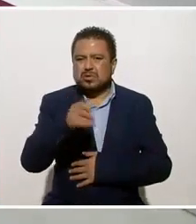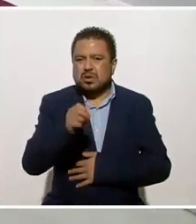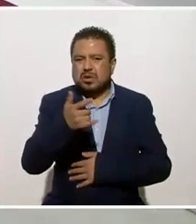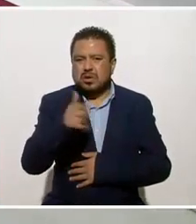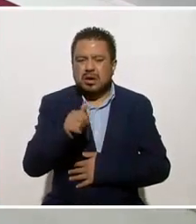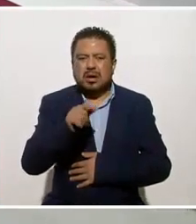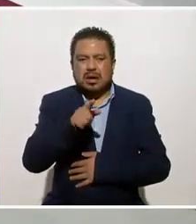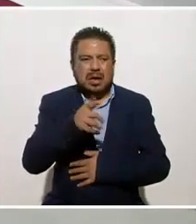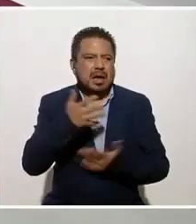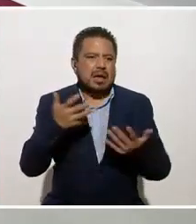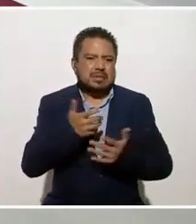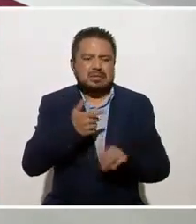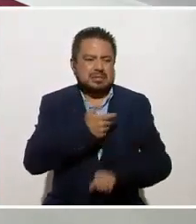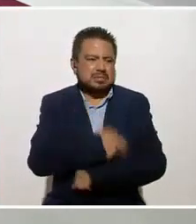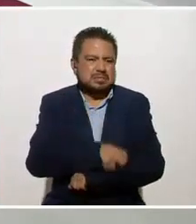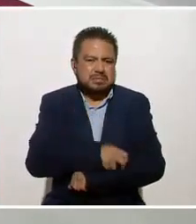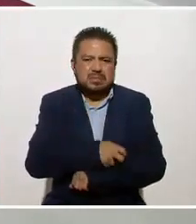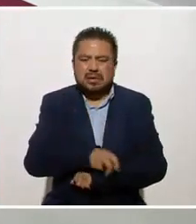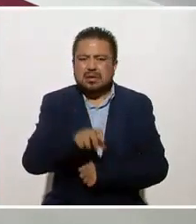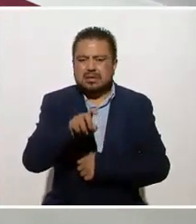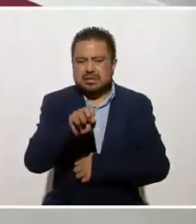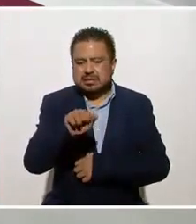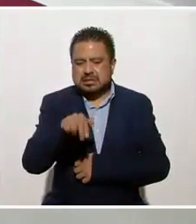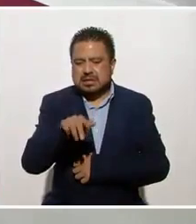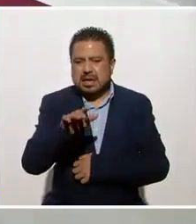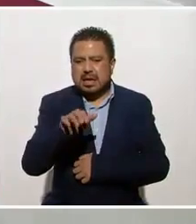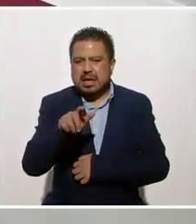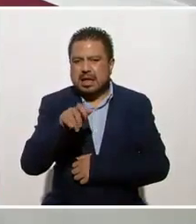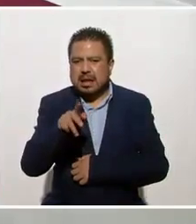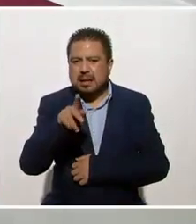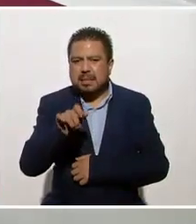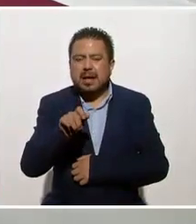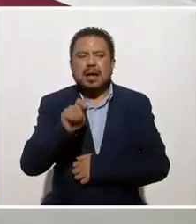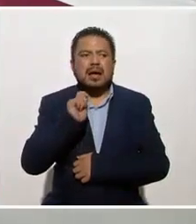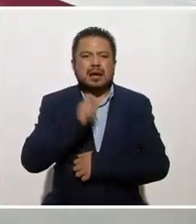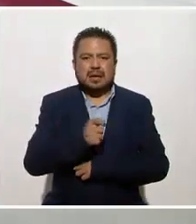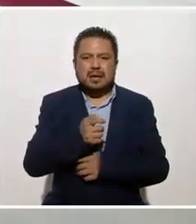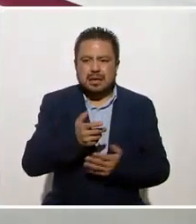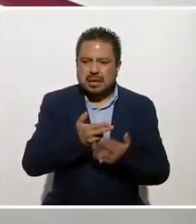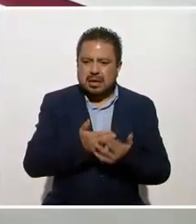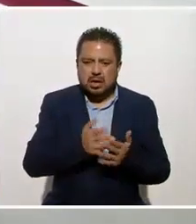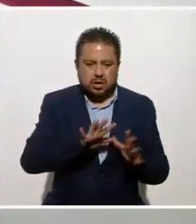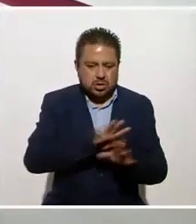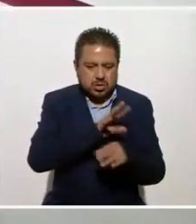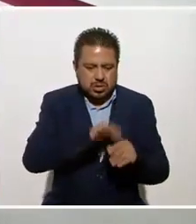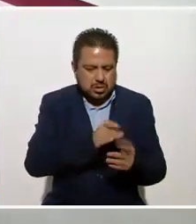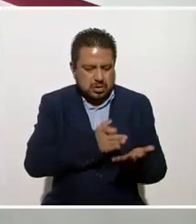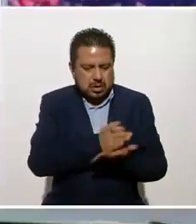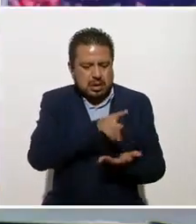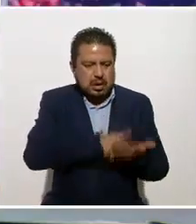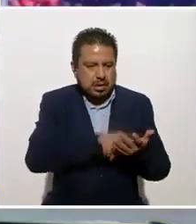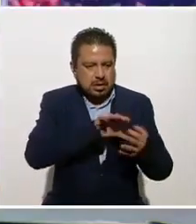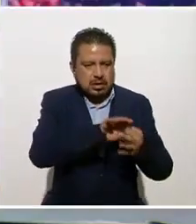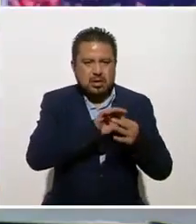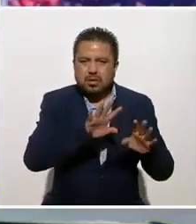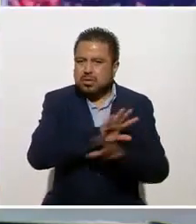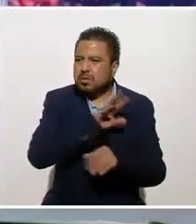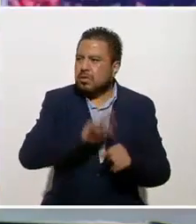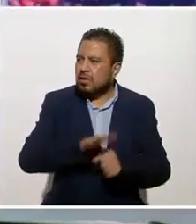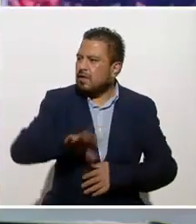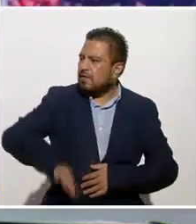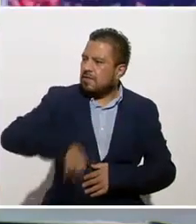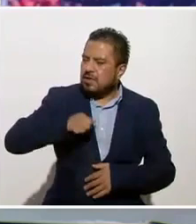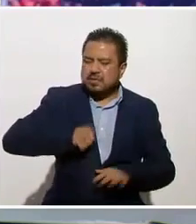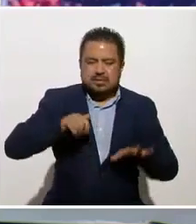inicias tu práctica con una intención que se le llama sankalpa. Tú inicias con un sankalpa y sobre ahí va toda la intención. Ahí vas entrando todo tu esfuerzo, todo tu